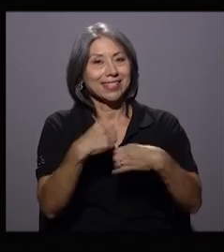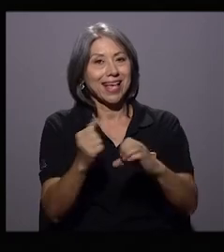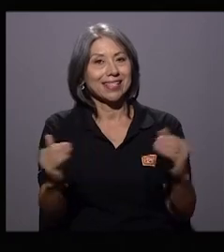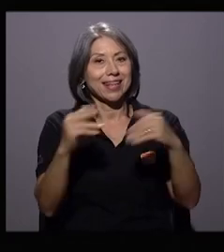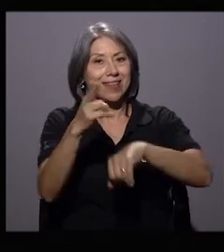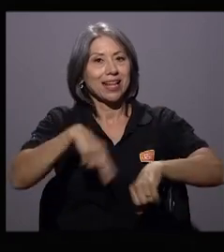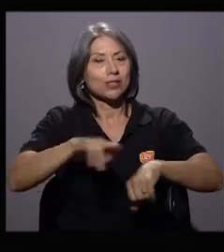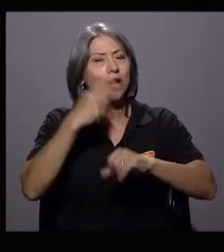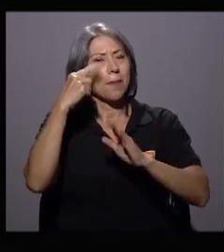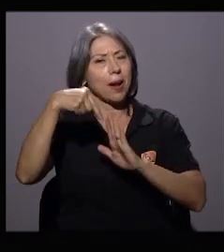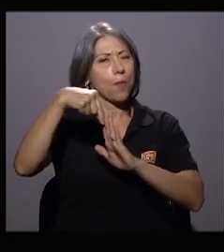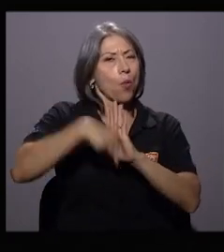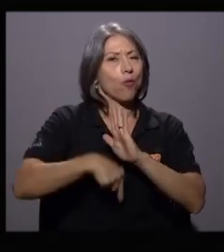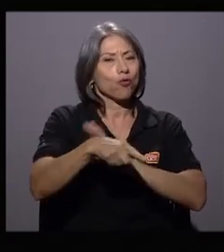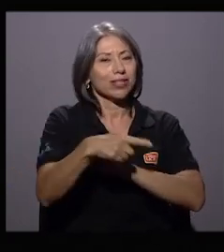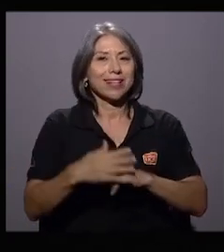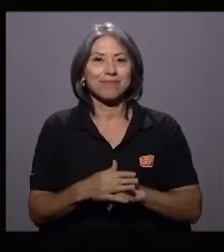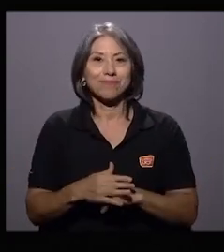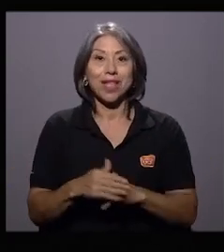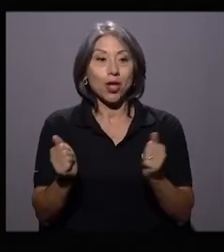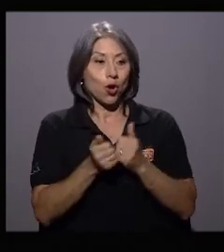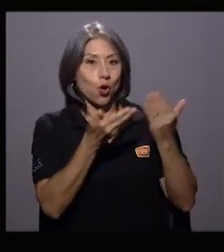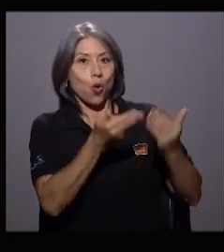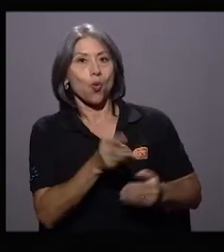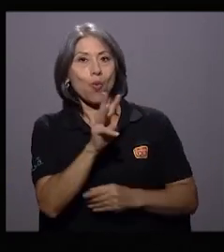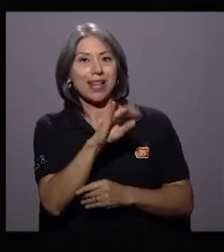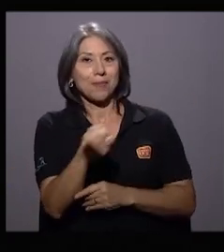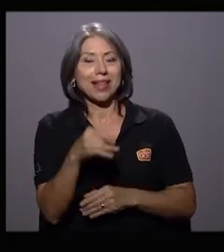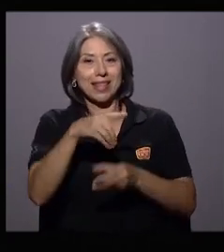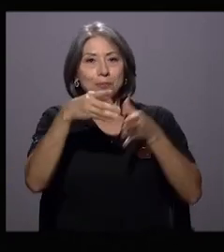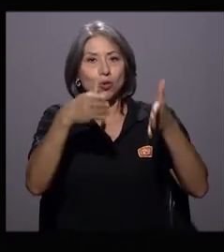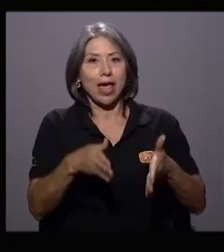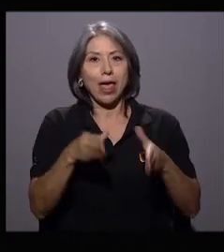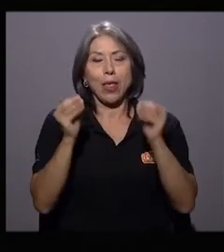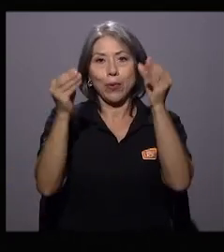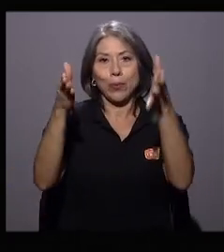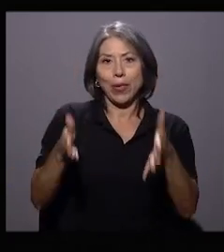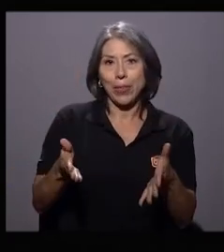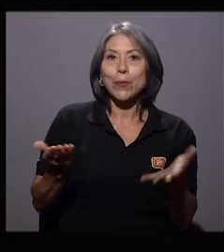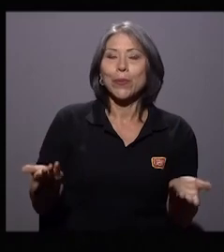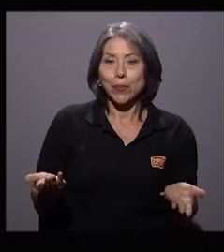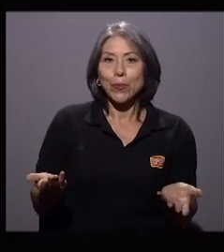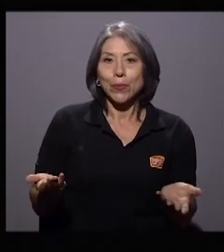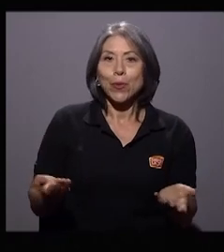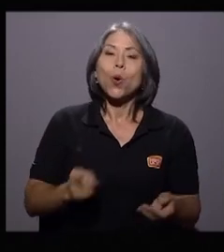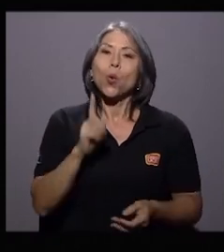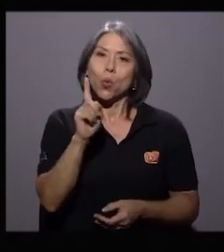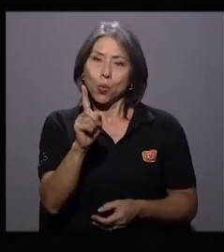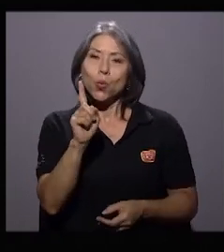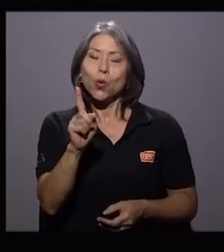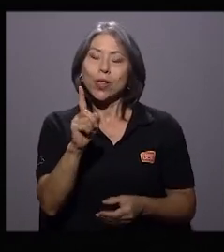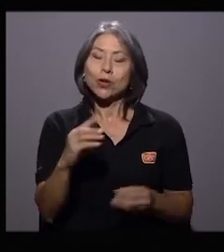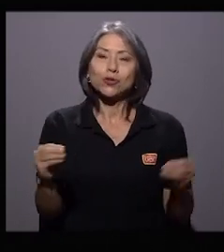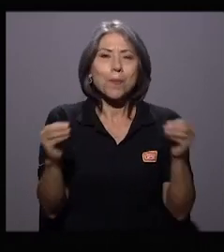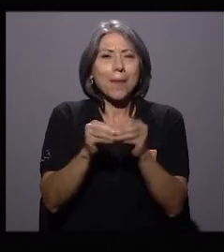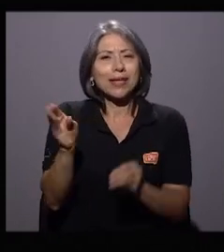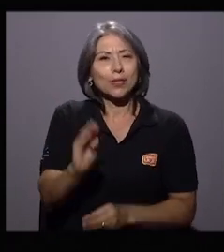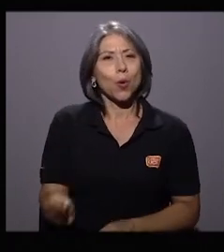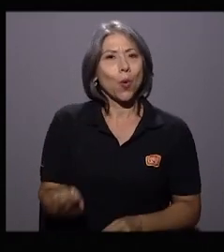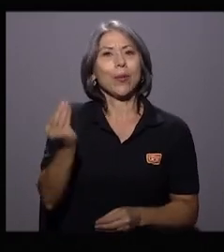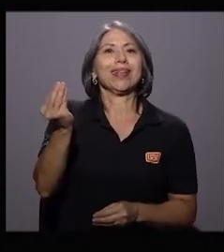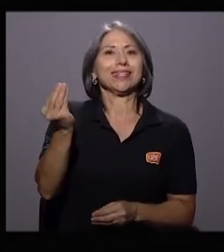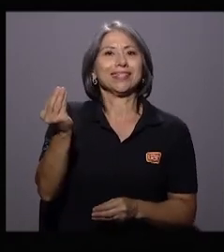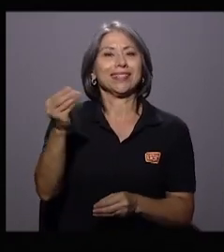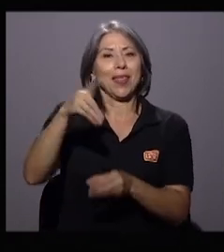profundizar en torno a ese tema. Estoy con Don Guarni Jiménez, diputado, educador, uno de los más jóvenes casualmente en Asamblea